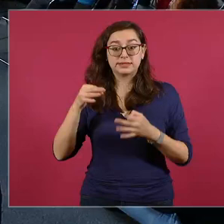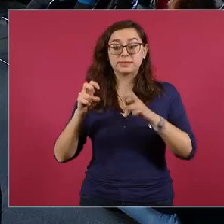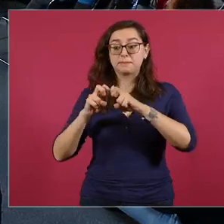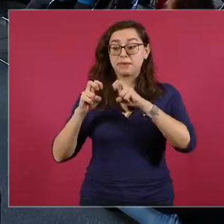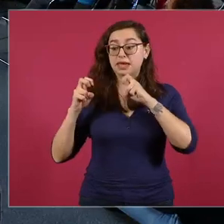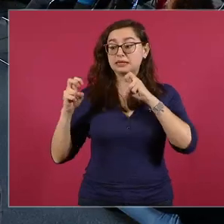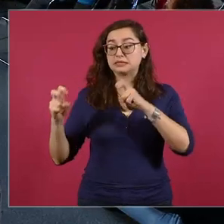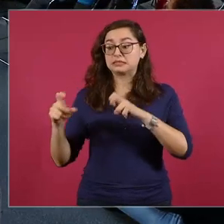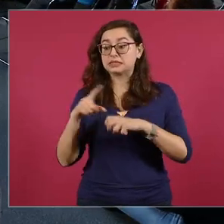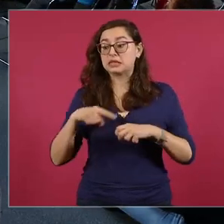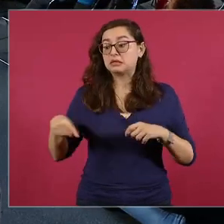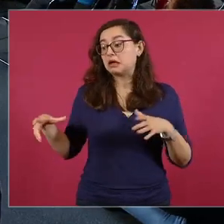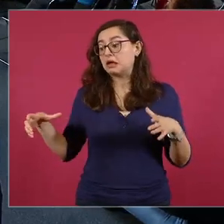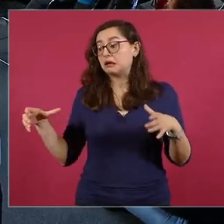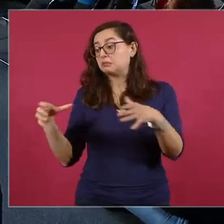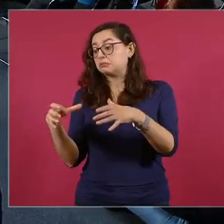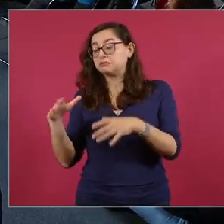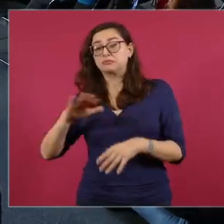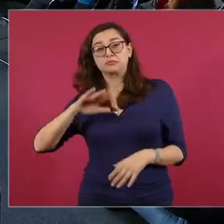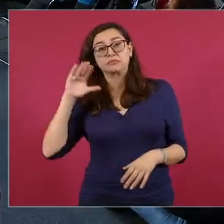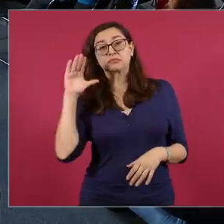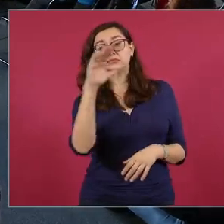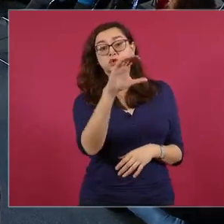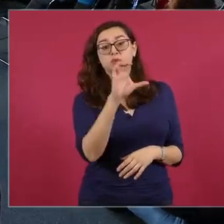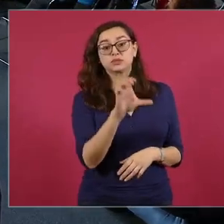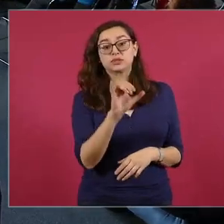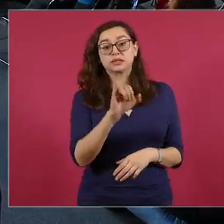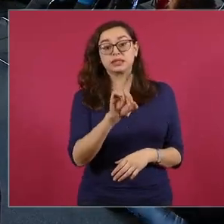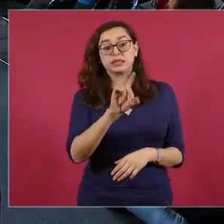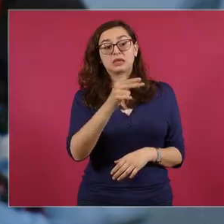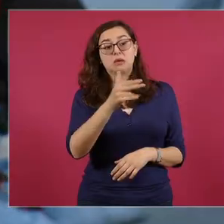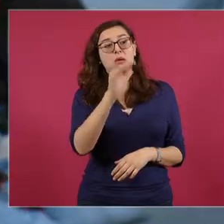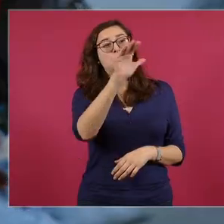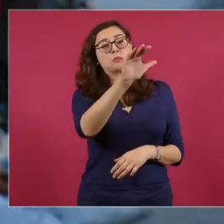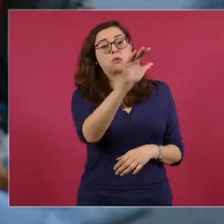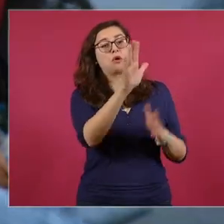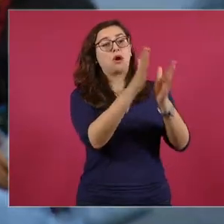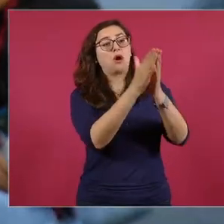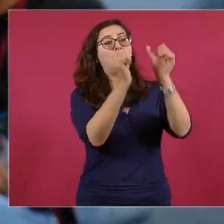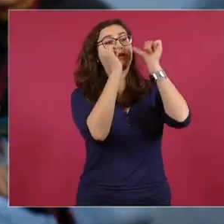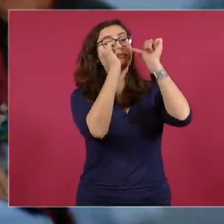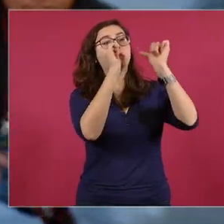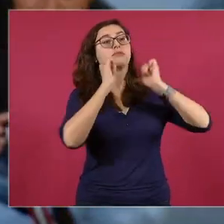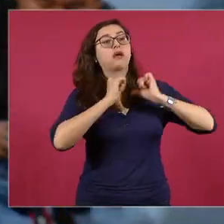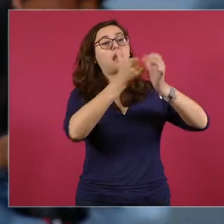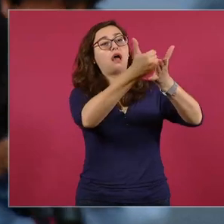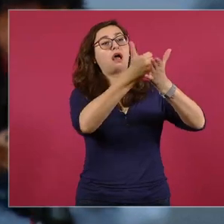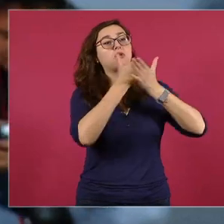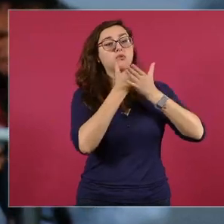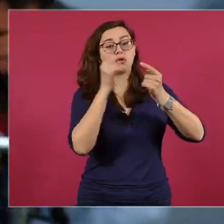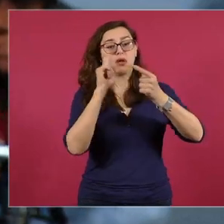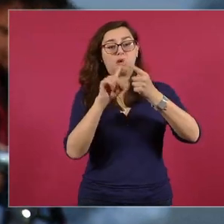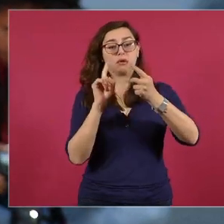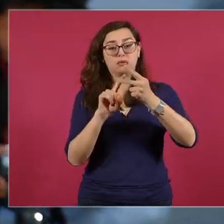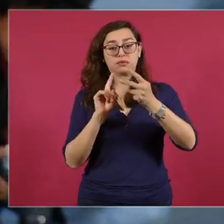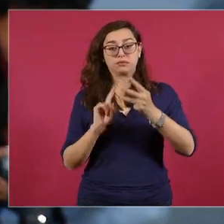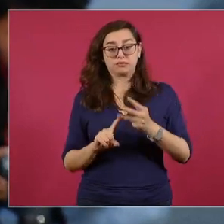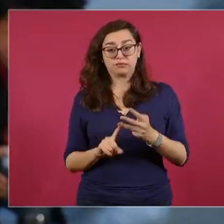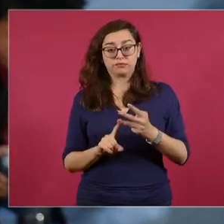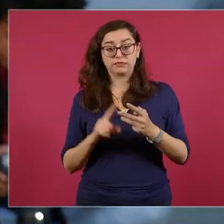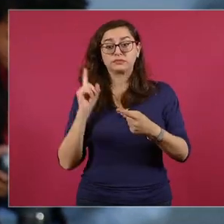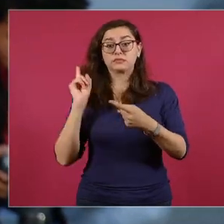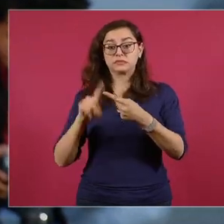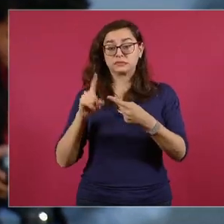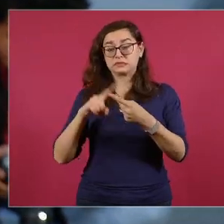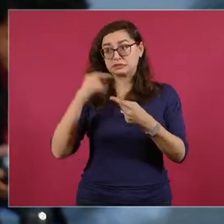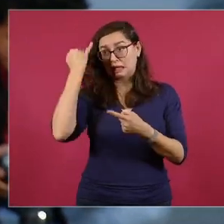Comisión Interamericana de Derechos Humanos tres acciones puntuales respecto a la reforma judicial uno de ellos es suspender todo este proceso de la